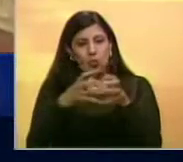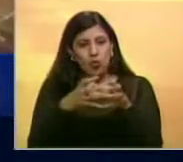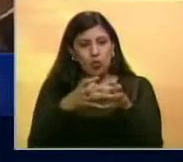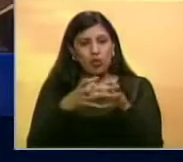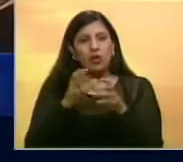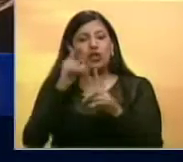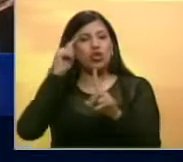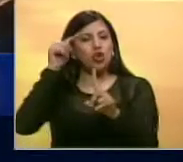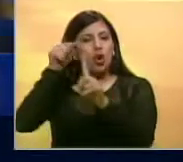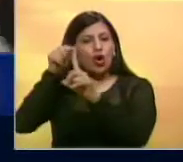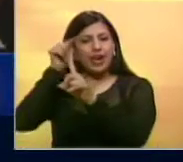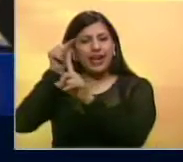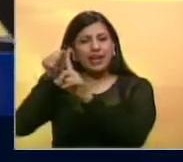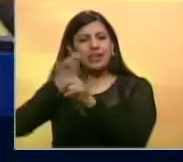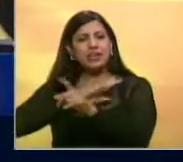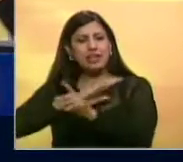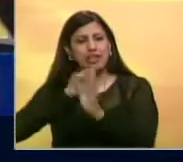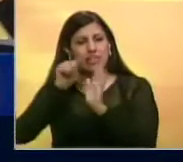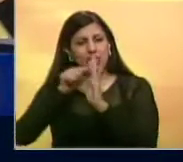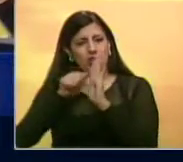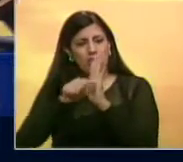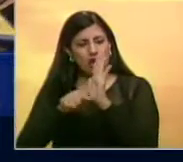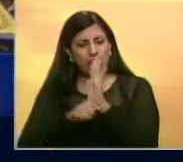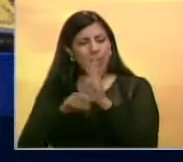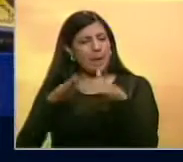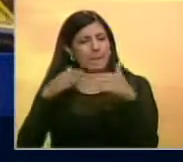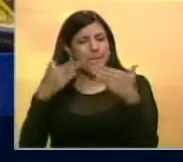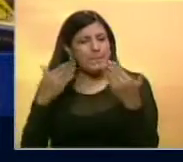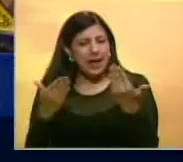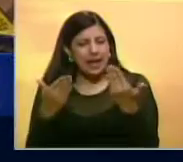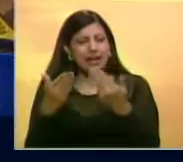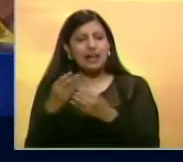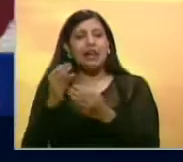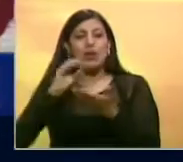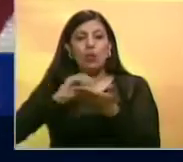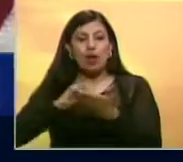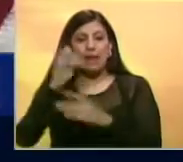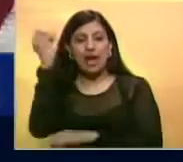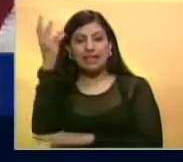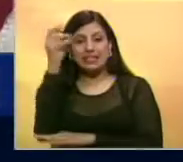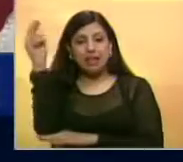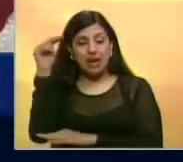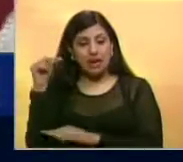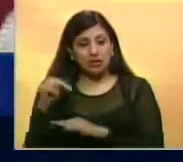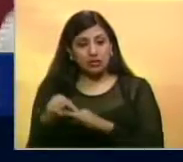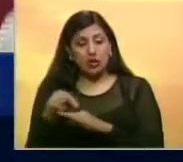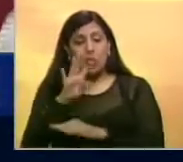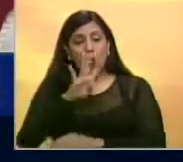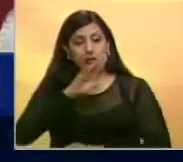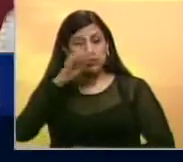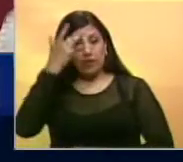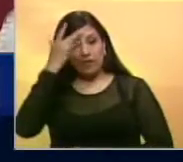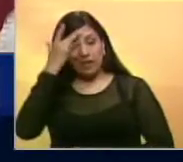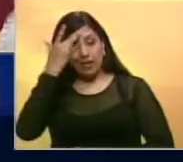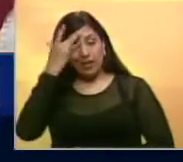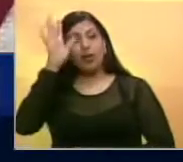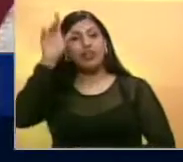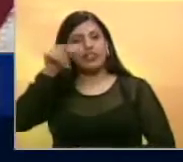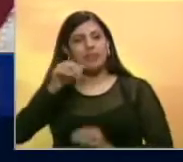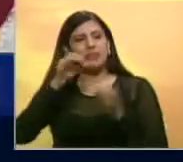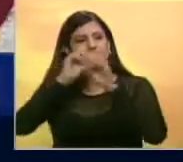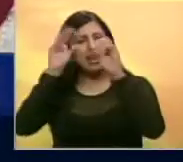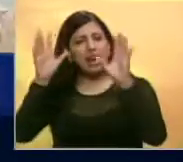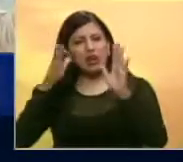y los objetivos que pretende cumplir. Esto para ser consignada en la Asamblea Nacional el 4 de febrero y así